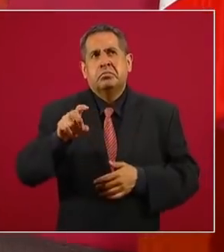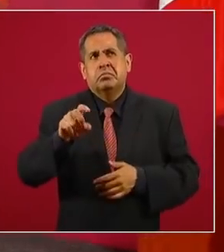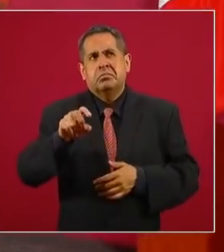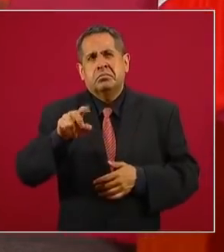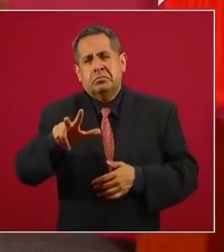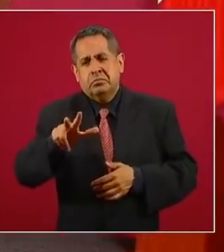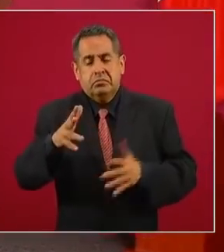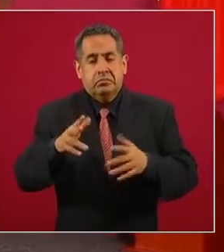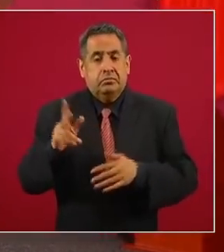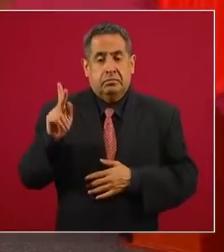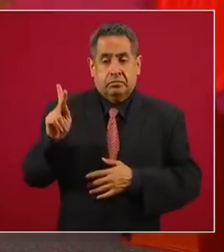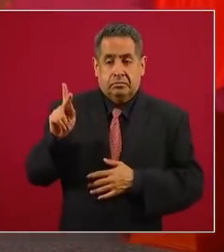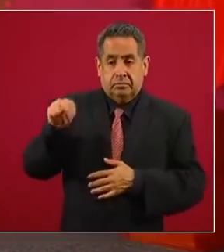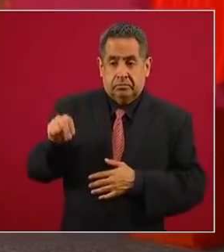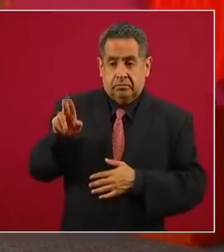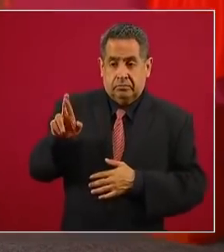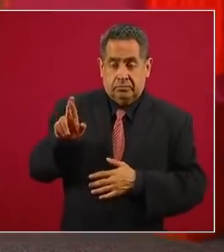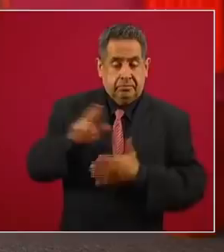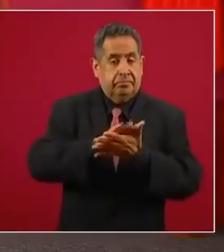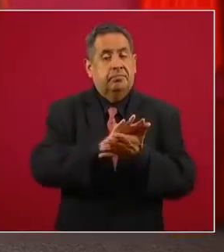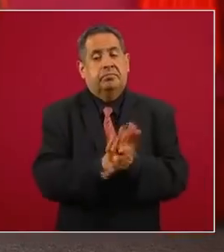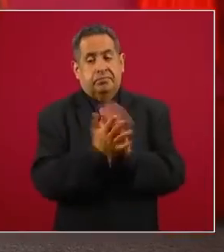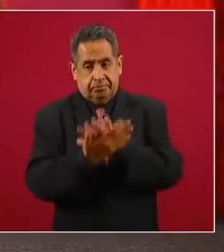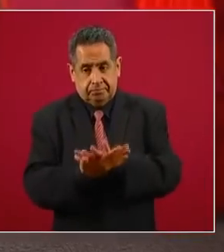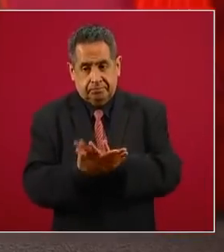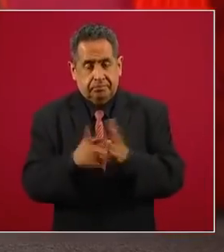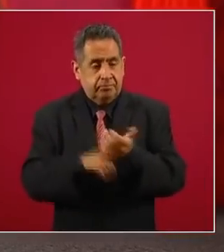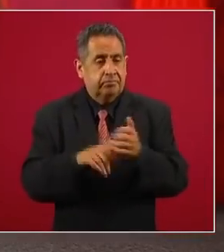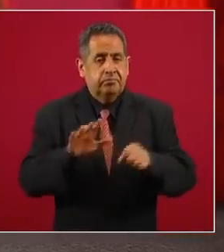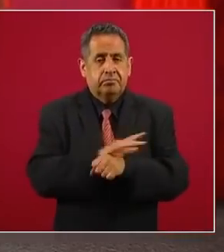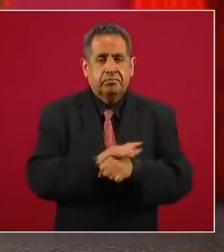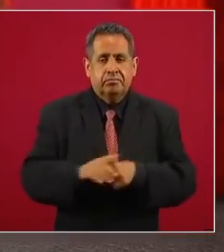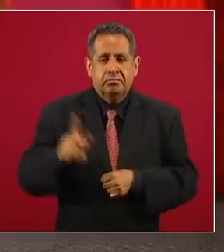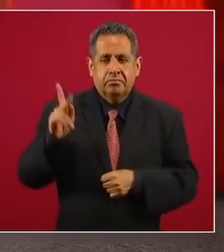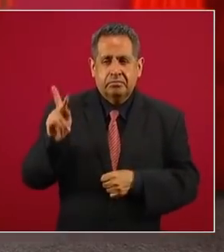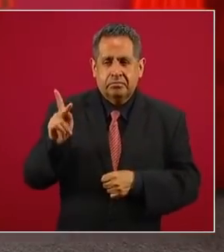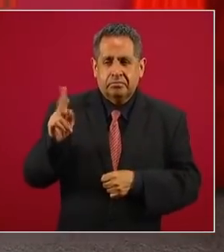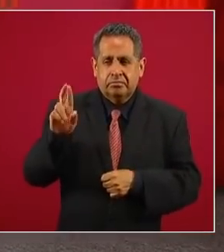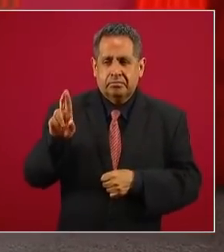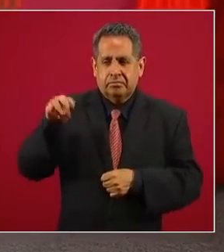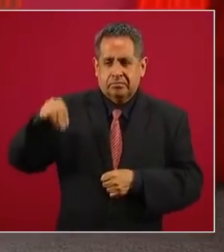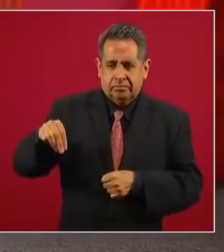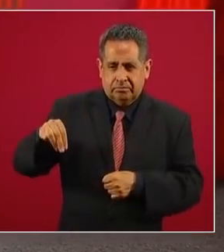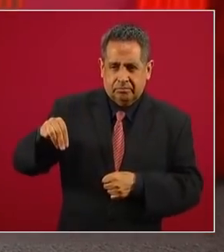el PNR se convierte en PRM,